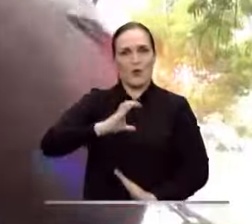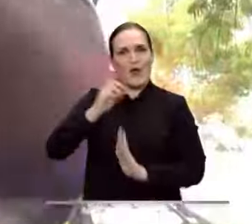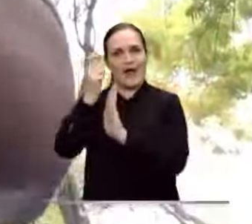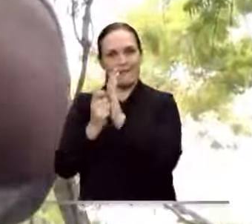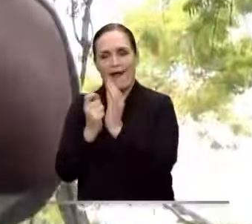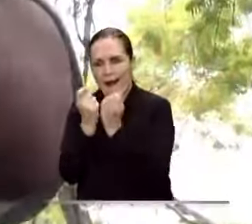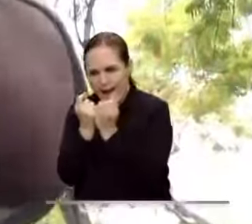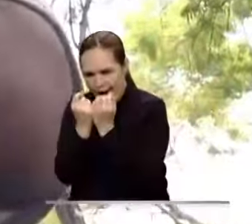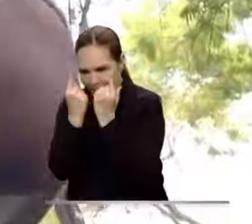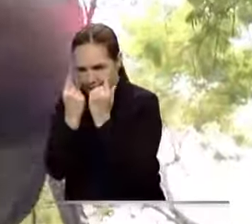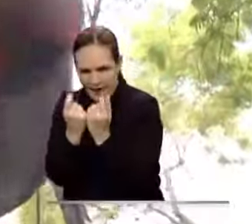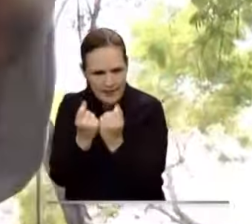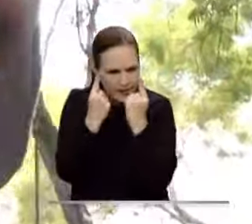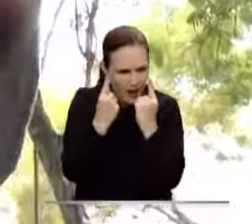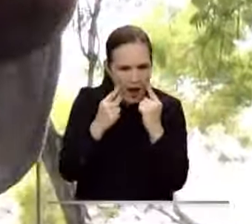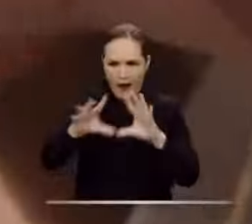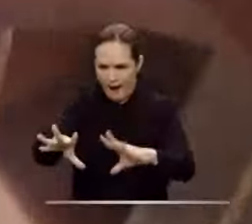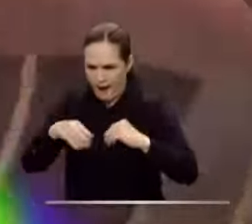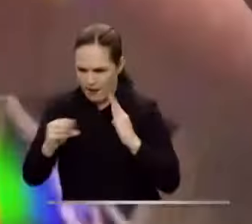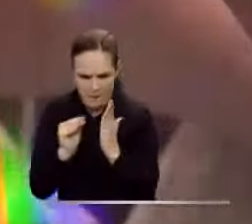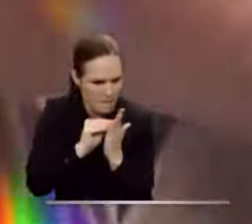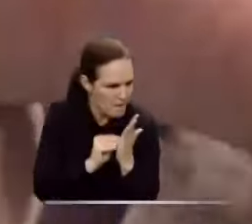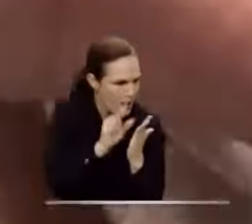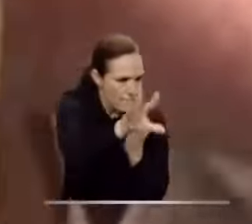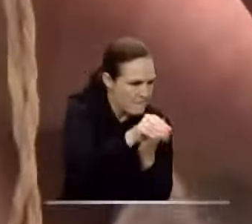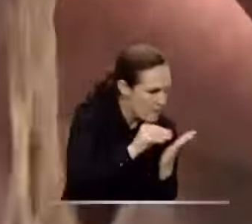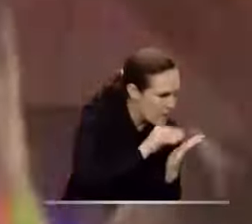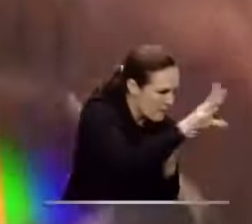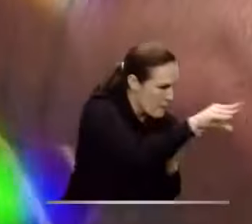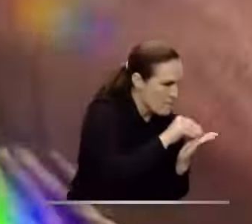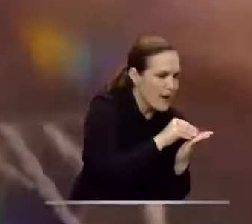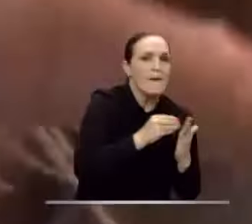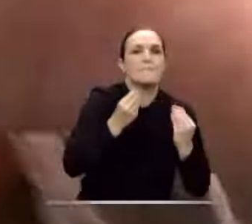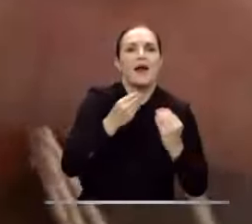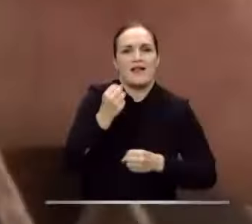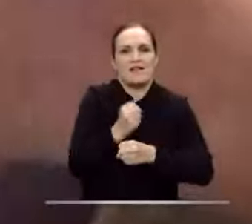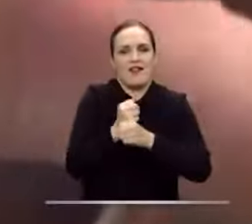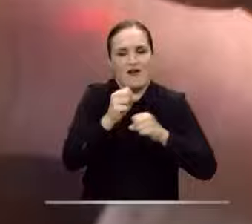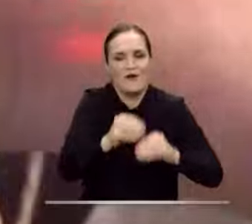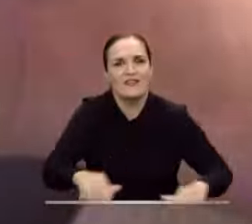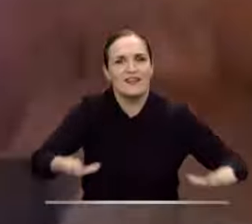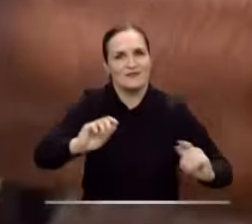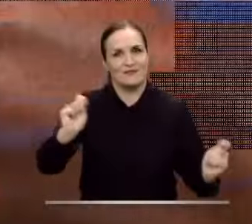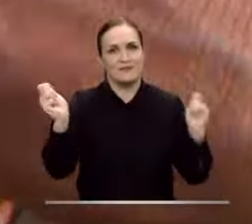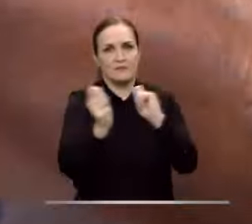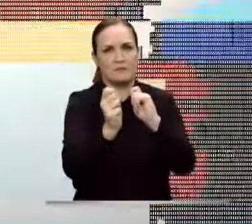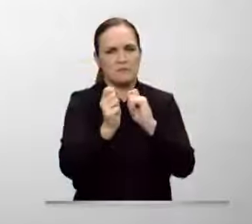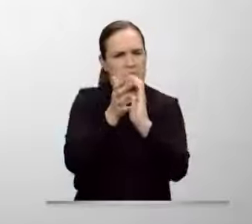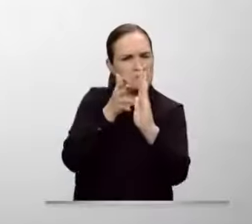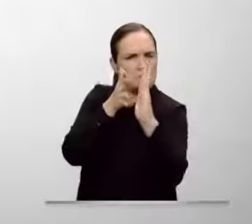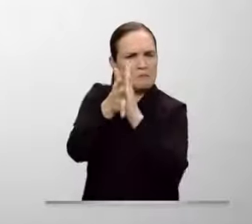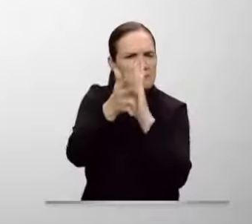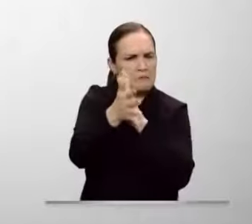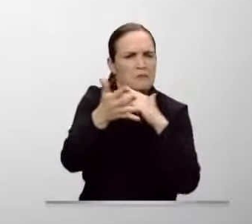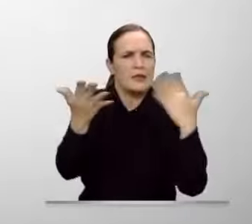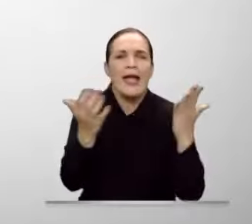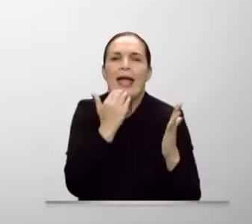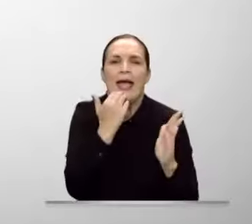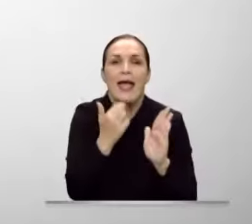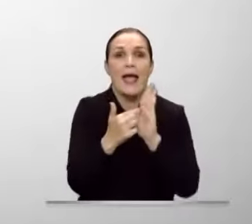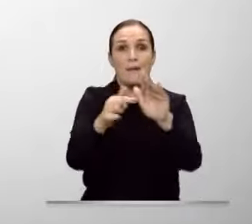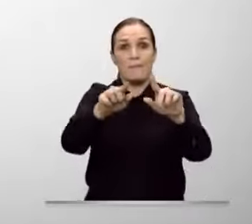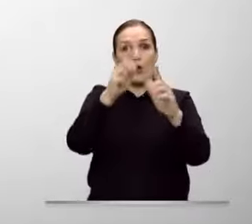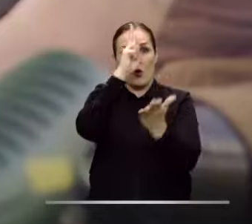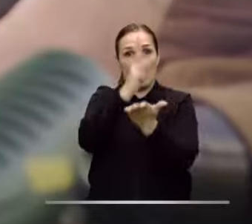unas características diferentes que deben ser entendidas y acogidas para el desarrollo y trabajo de nuestro territorio. Para un acercamiento muy